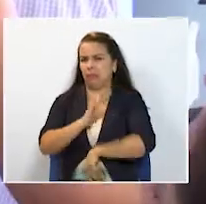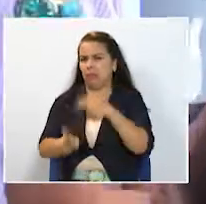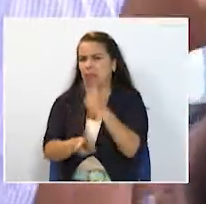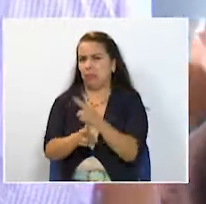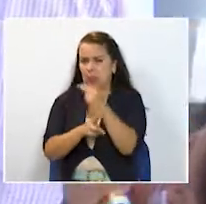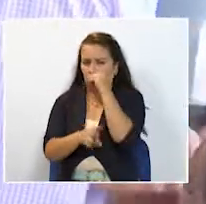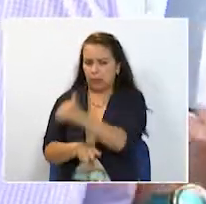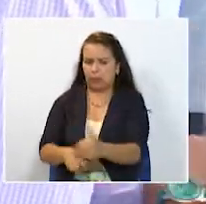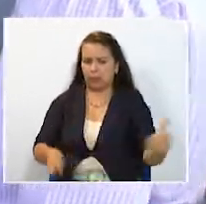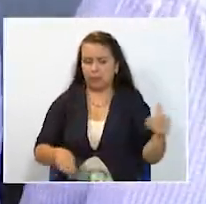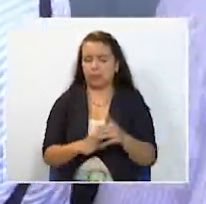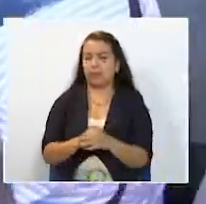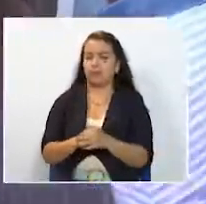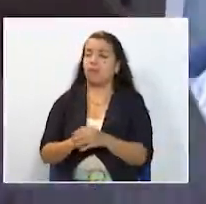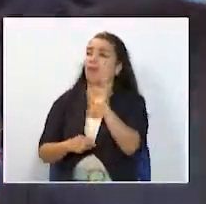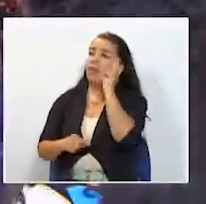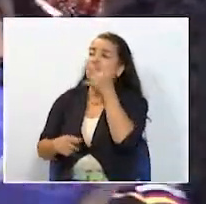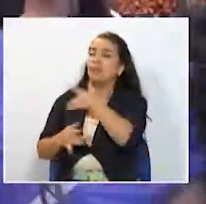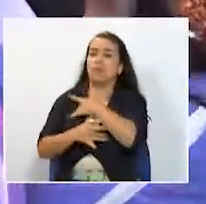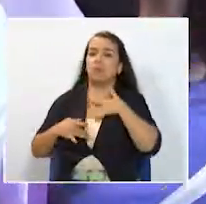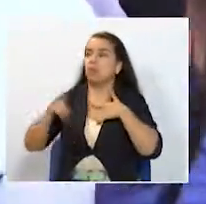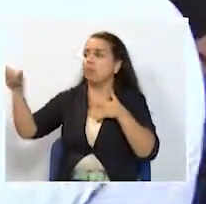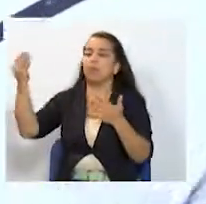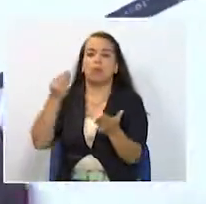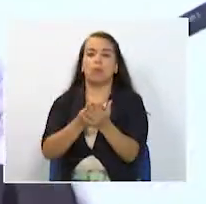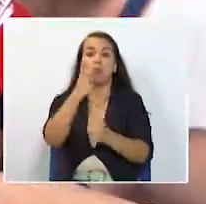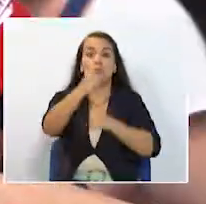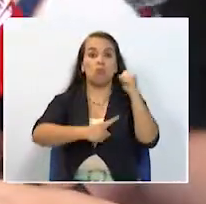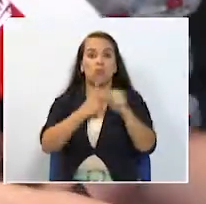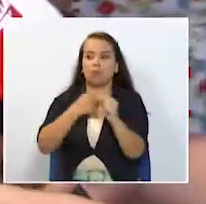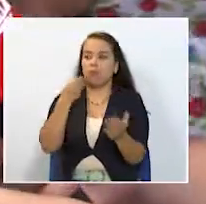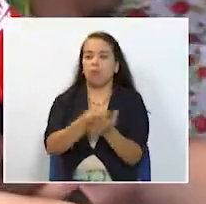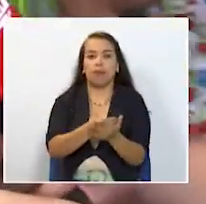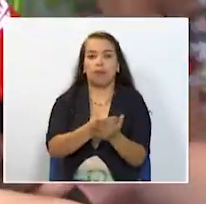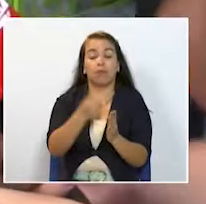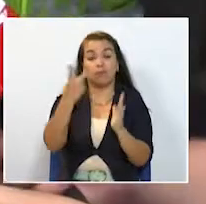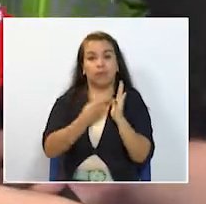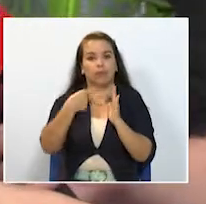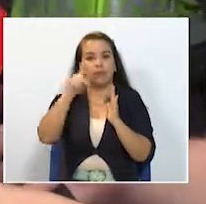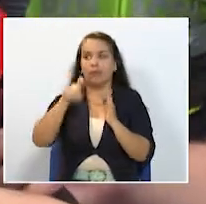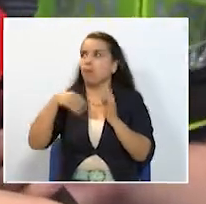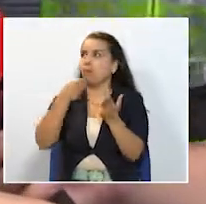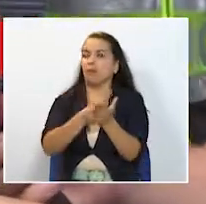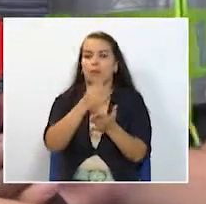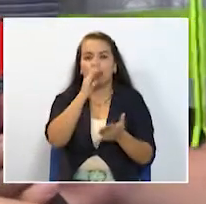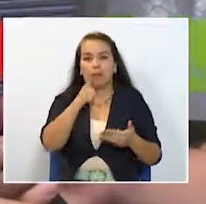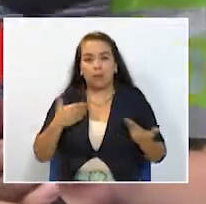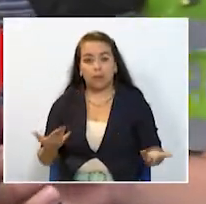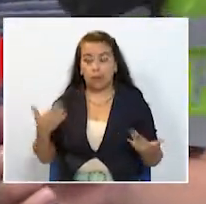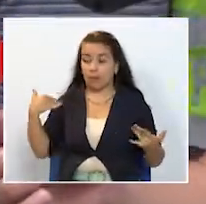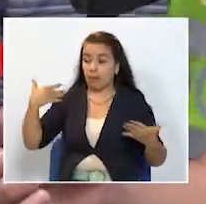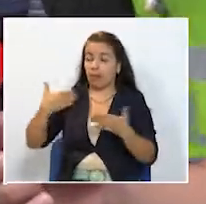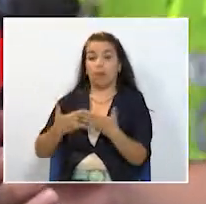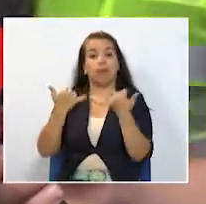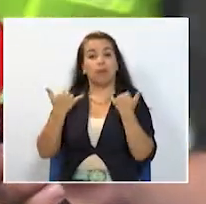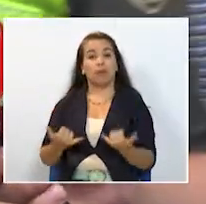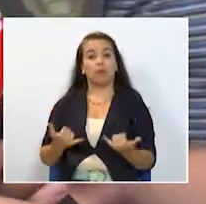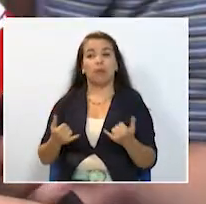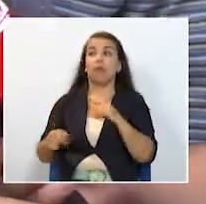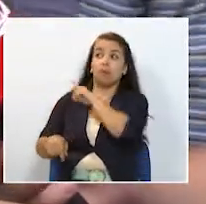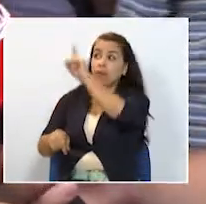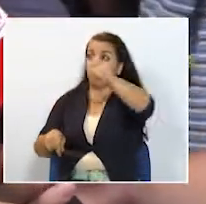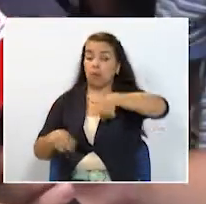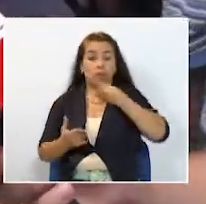los menores Que Café Salud no ha pagado hace más de un año del 2016 hasta la fecha presente que si ellos no